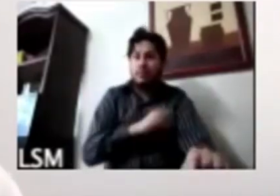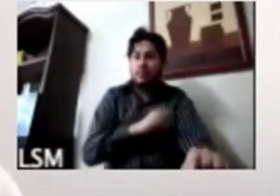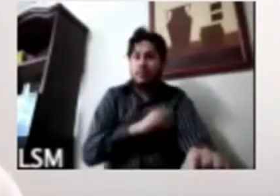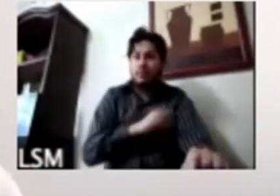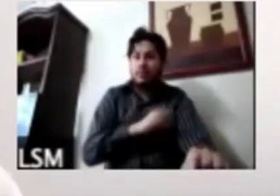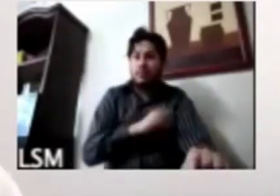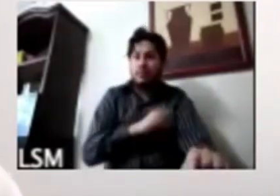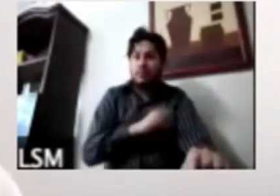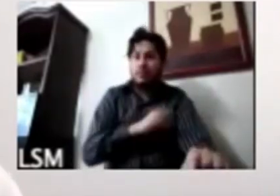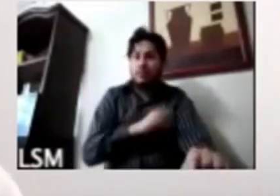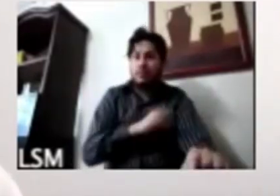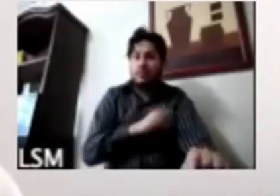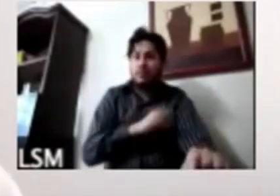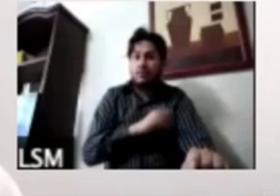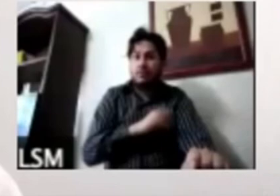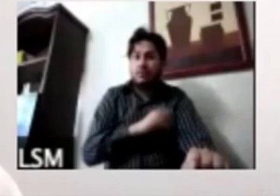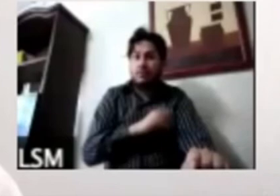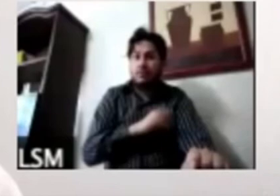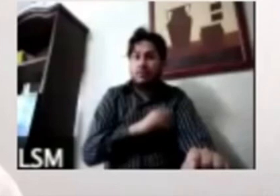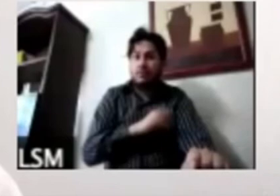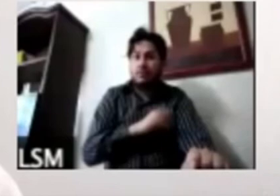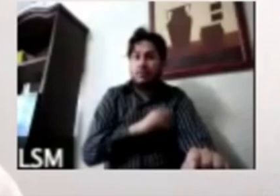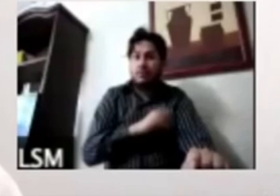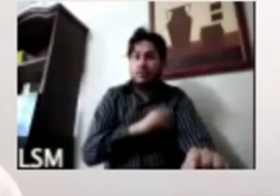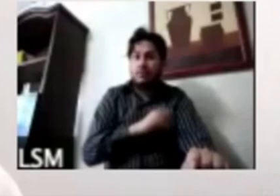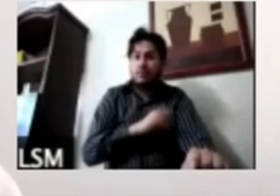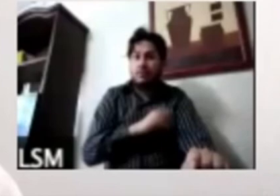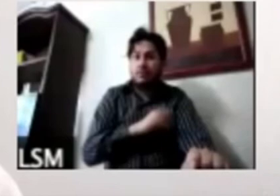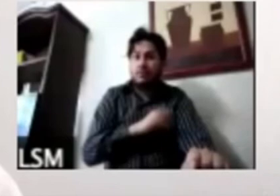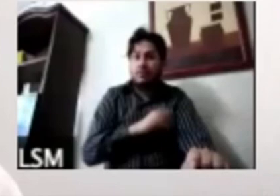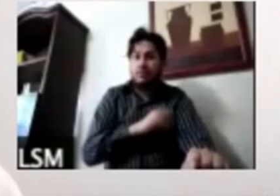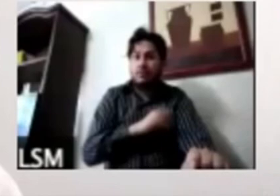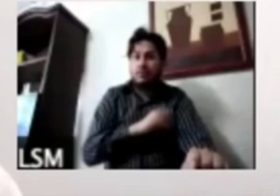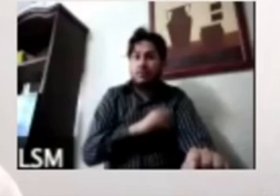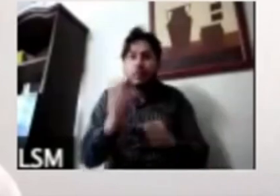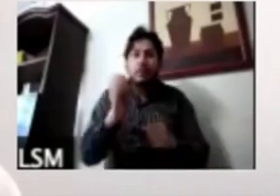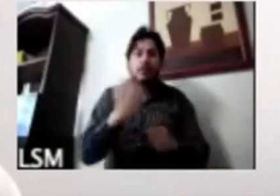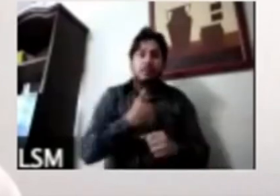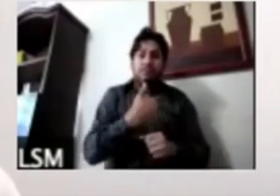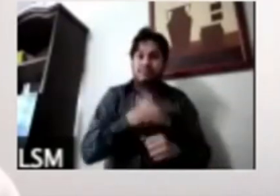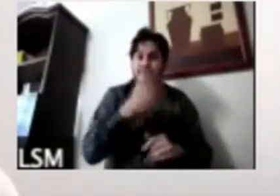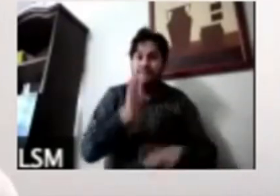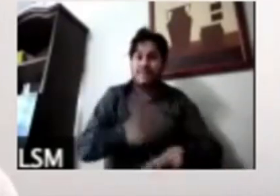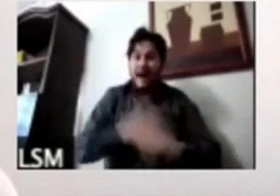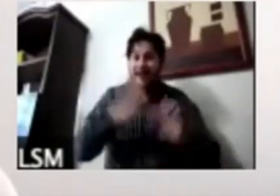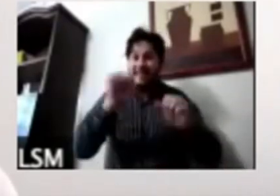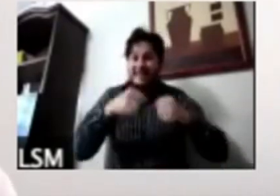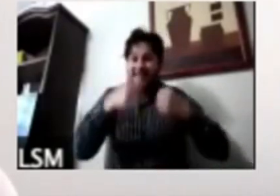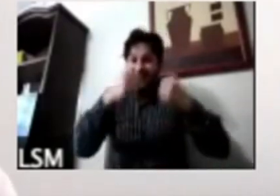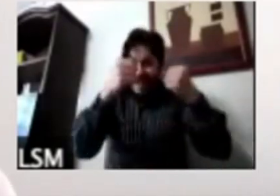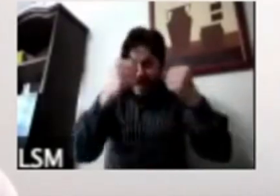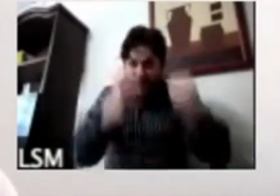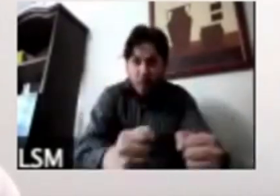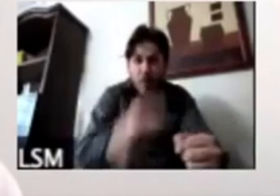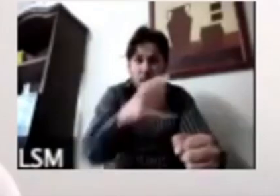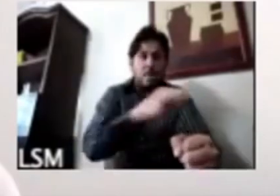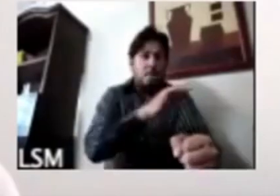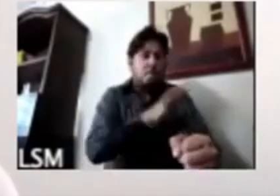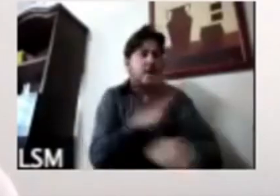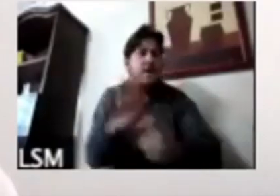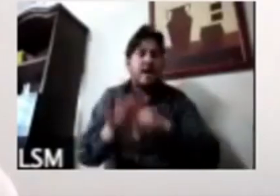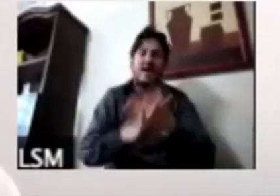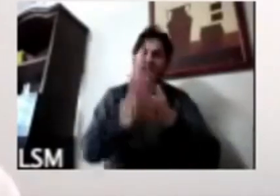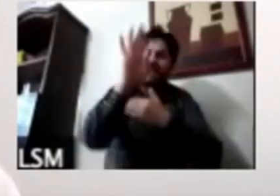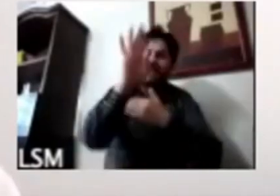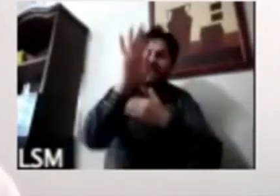mayor certidumbre y tener sentirse más seguros sentir que pueden evitar un contagio sentir